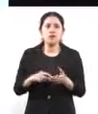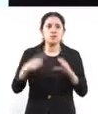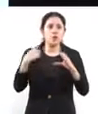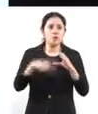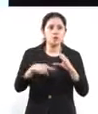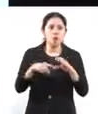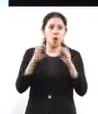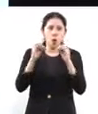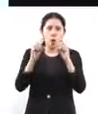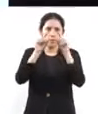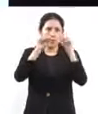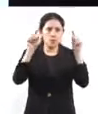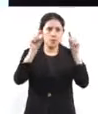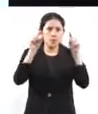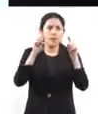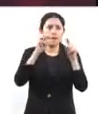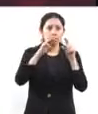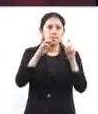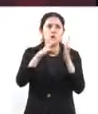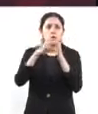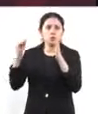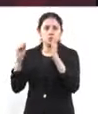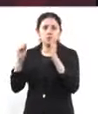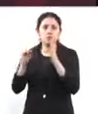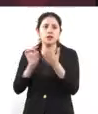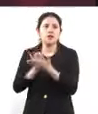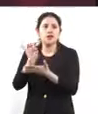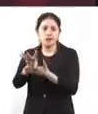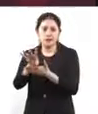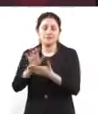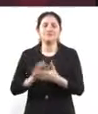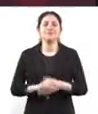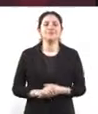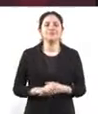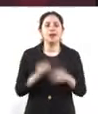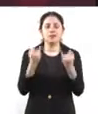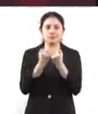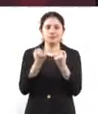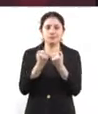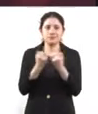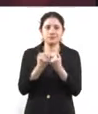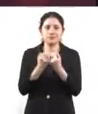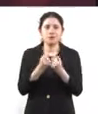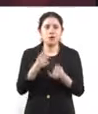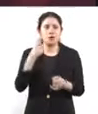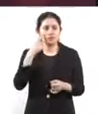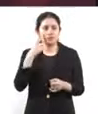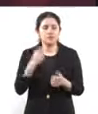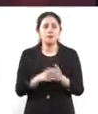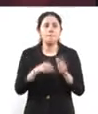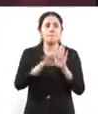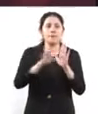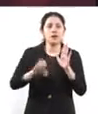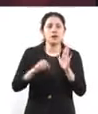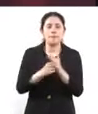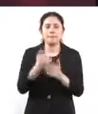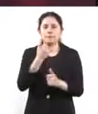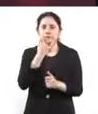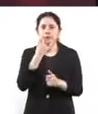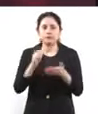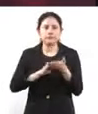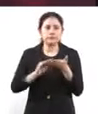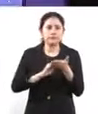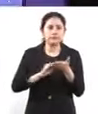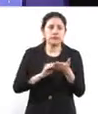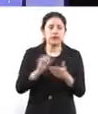enlace y ya lo pueden compartir de manera directa. Del mismo modo, pueden, perdón, déjame borrar la búsqueda,